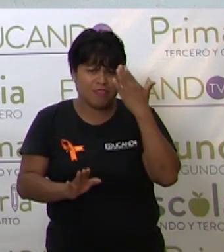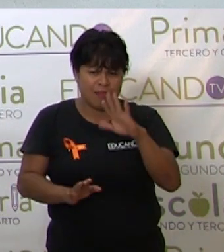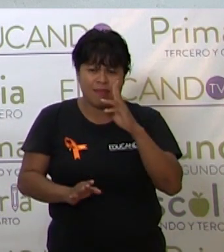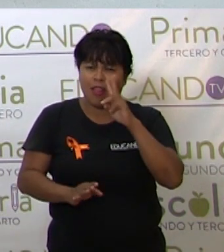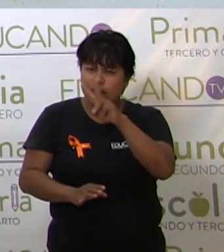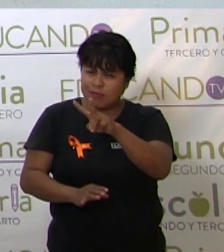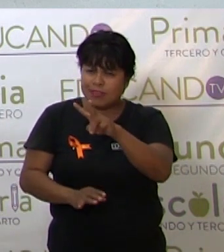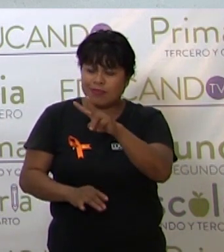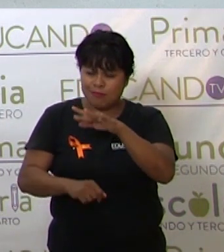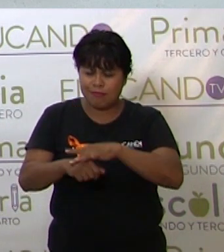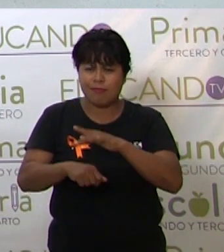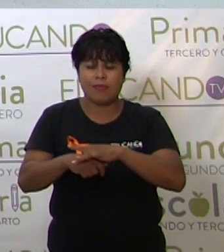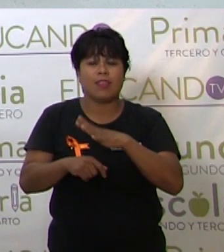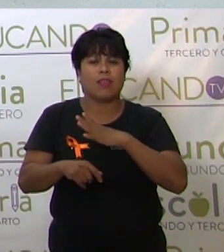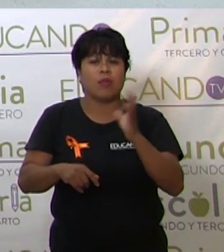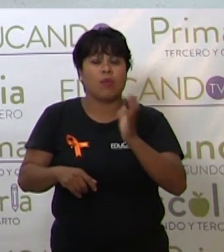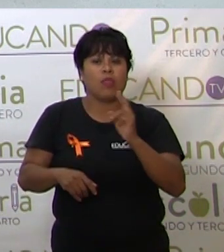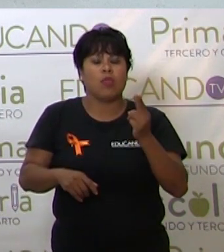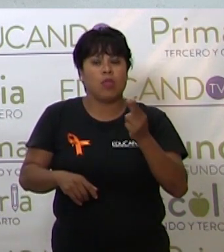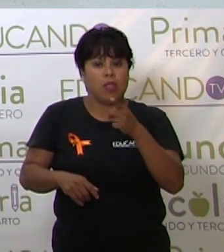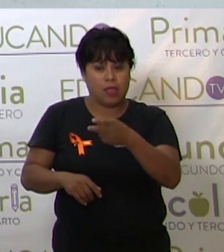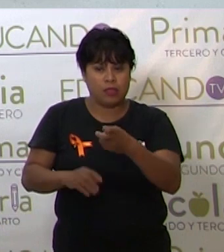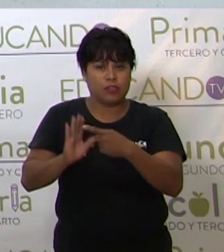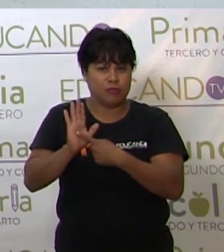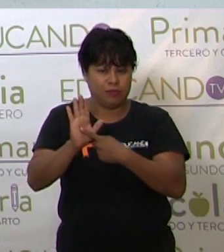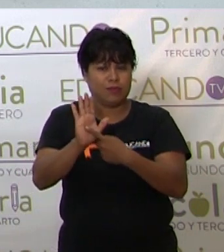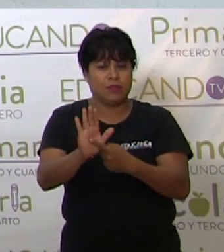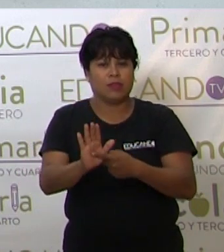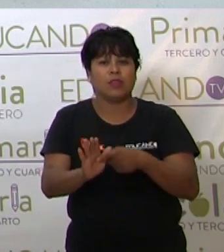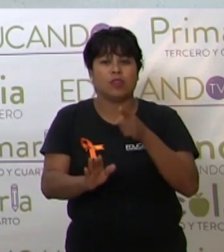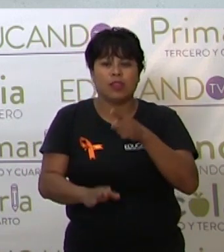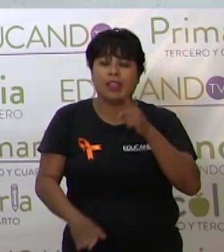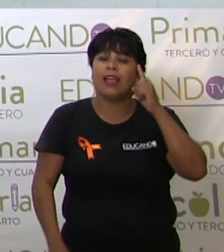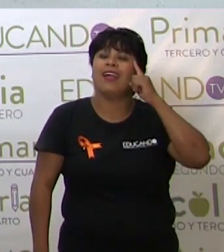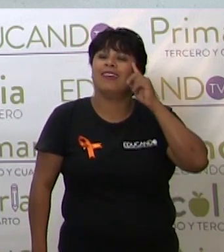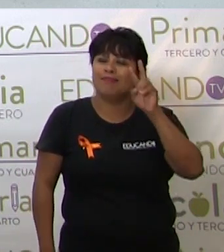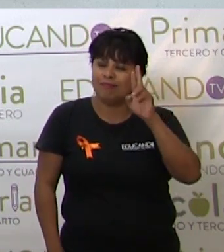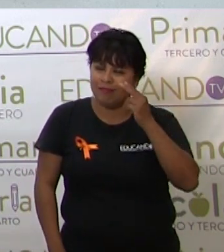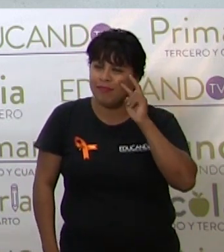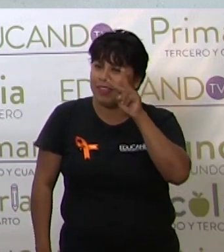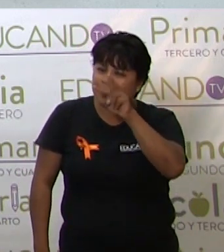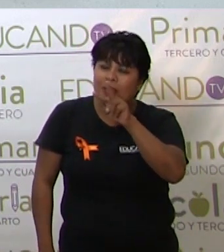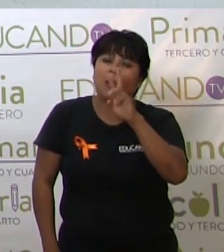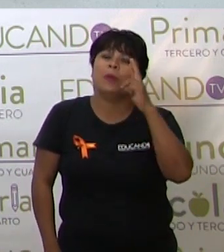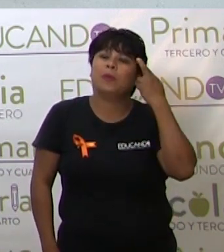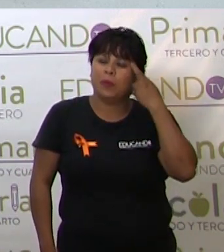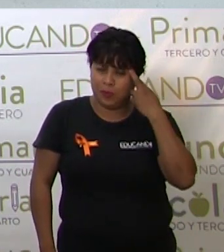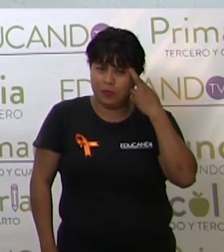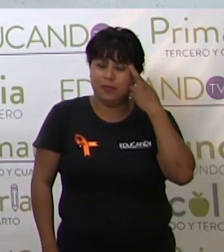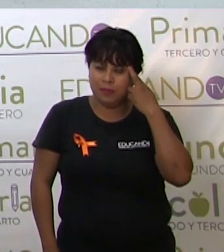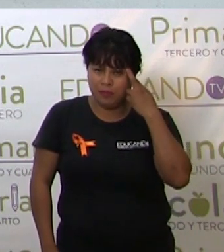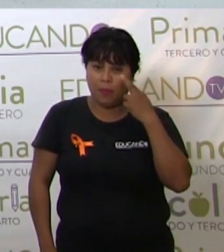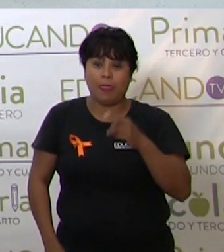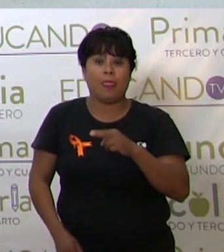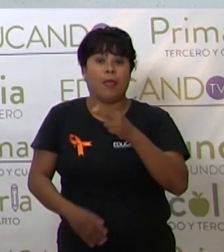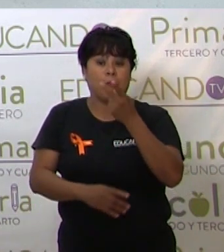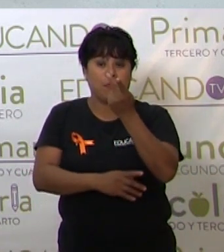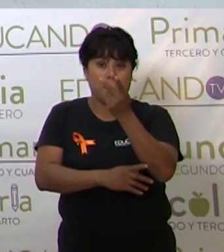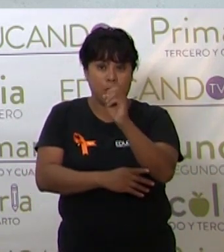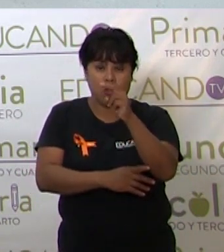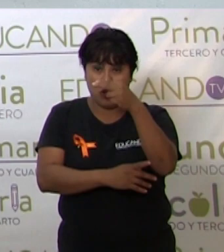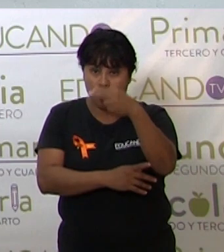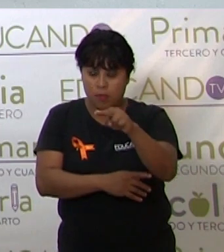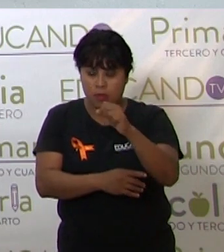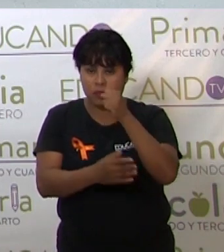visto y al momento de que yo se los enseñe, los van a reconocer. Los pronombres posesivos,